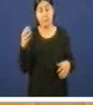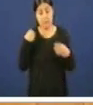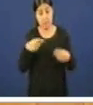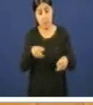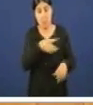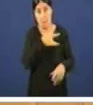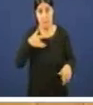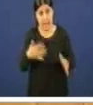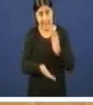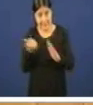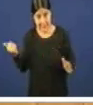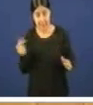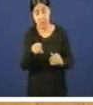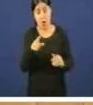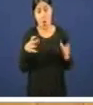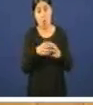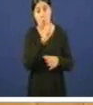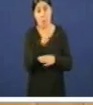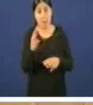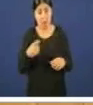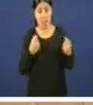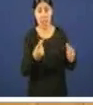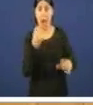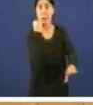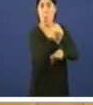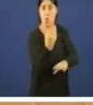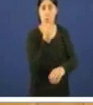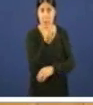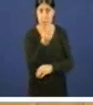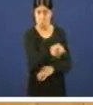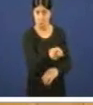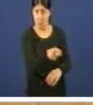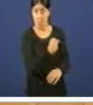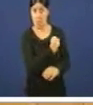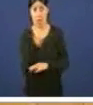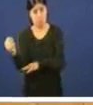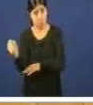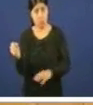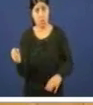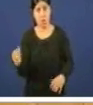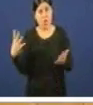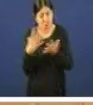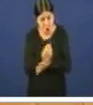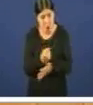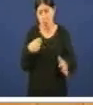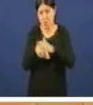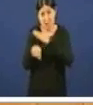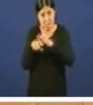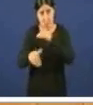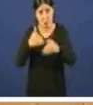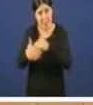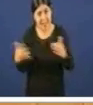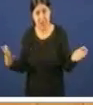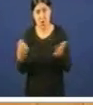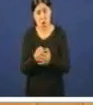das Caixas o Partido Popular deu e o apoio para o Partido Socialista en todos e cada un dos fitos normativos deste proceso